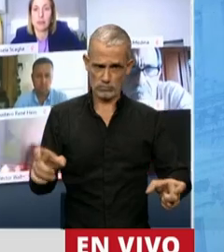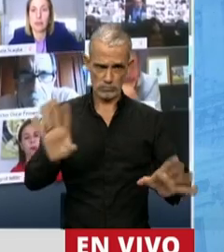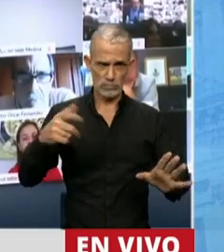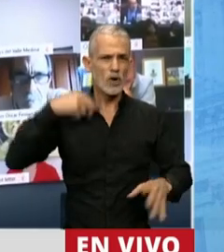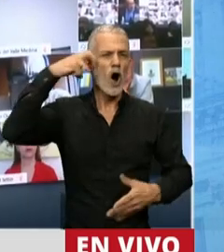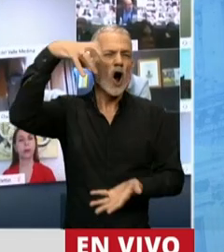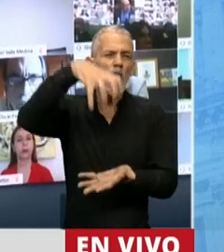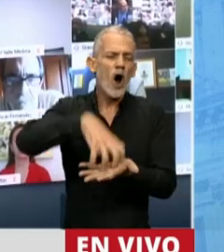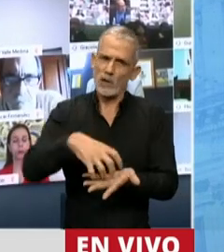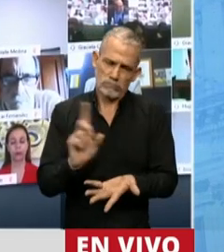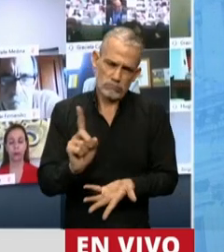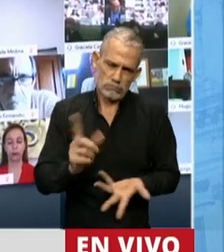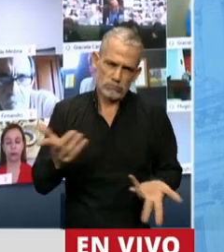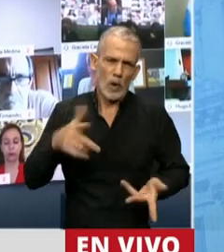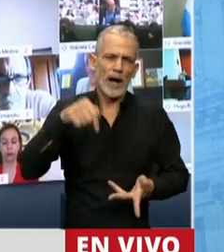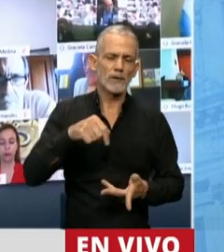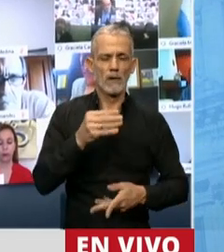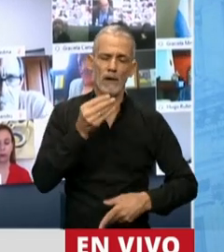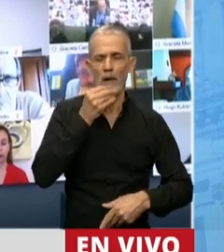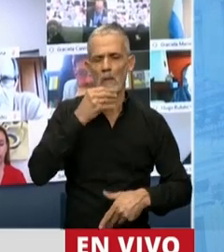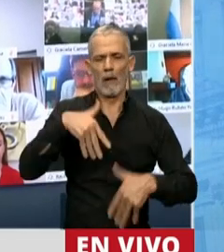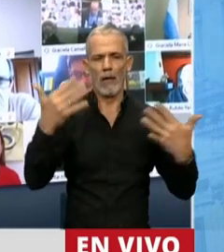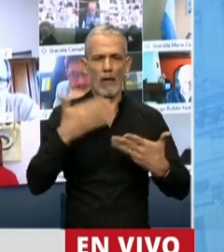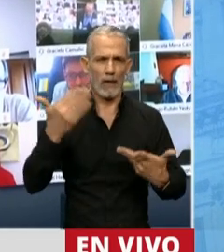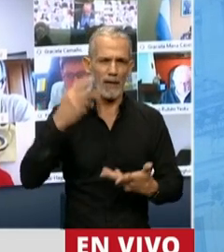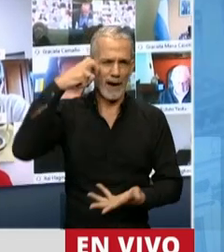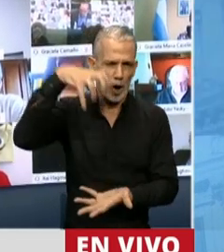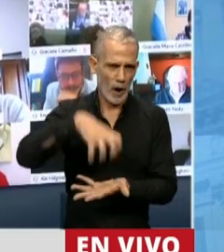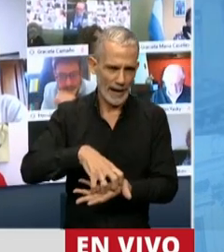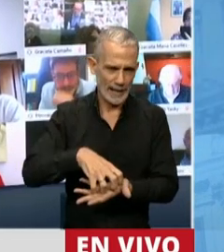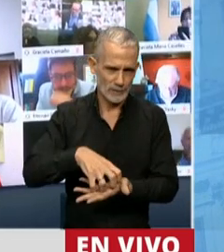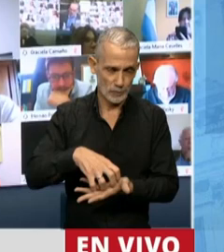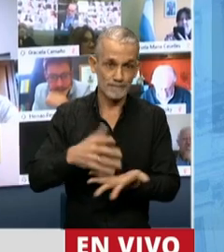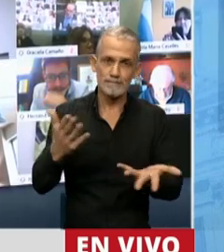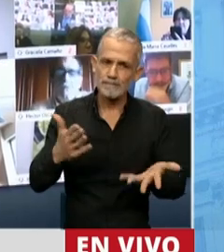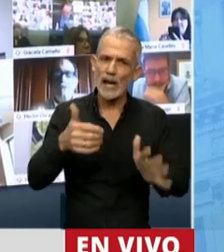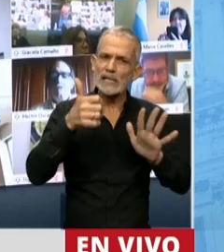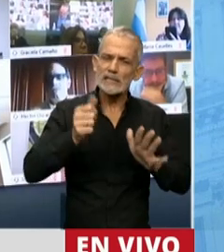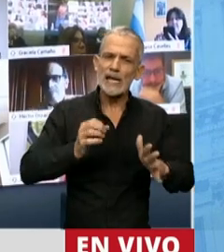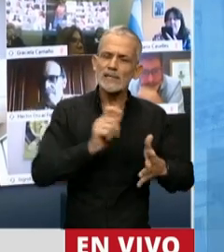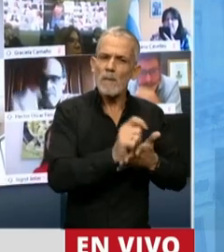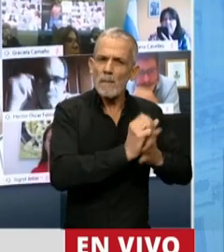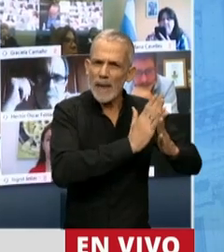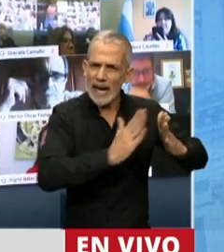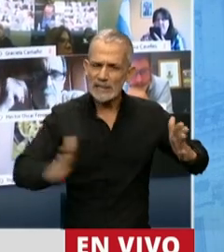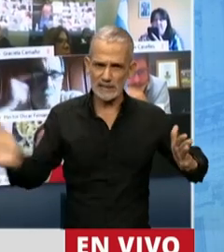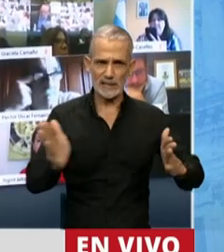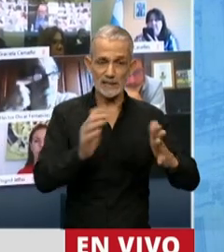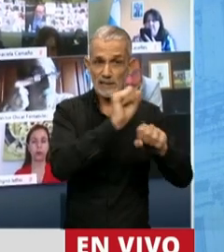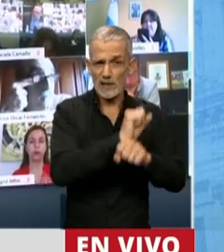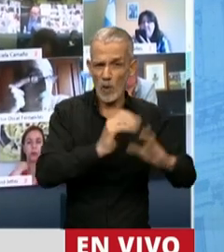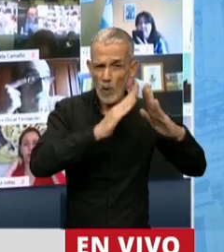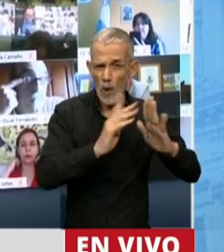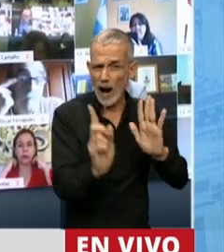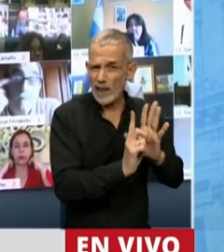es un Congreso, esto sigue siendo un simulacro de Congreso. Van seis meses de cuarentena, la